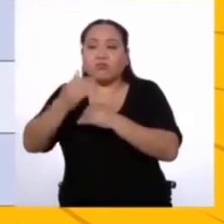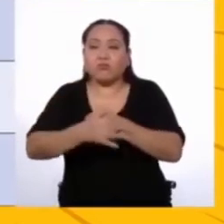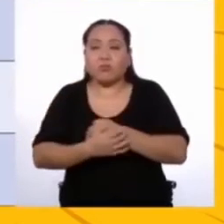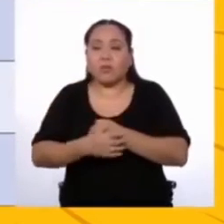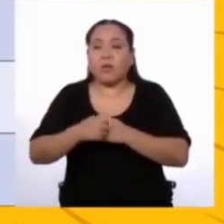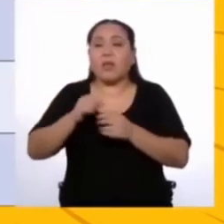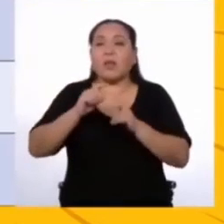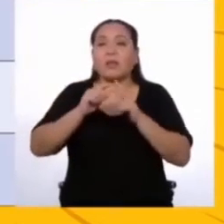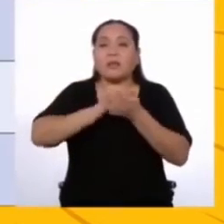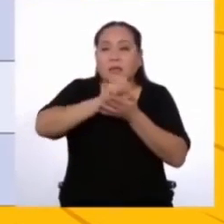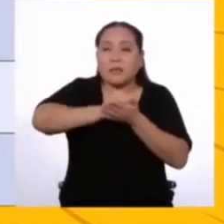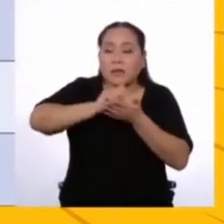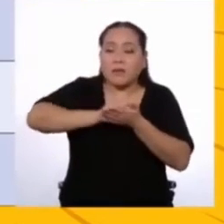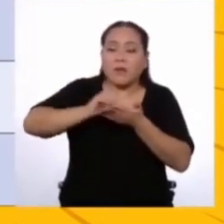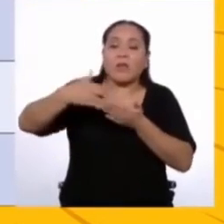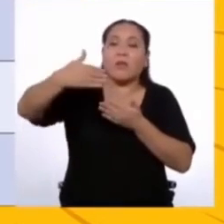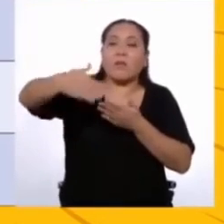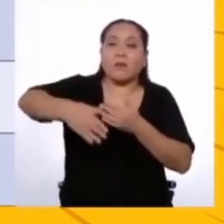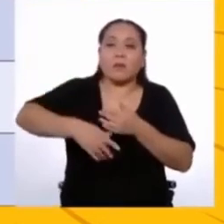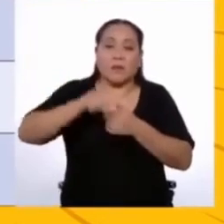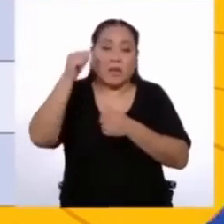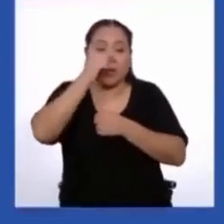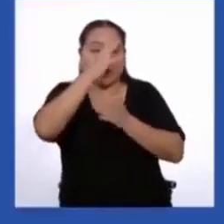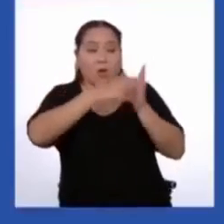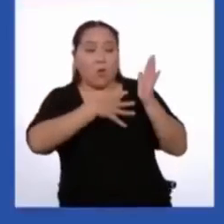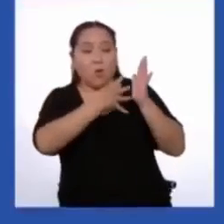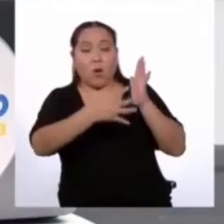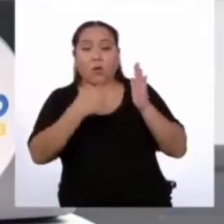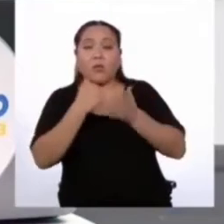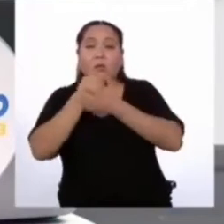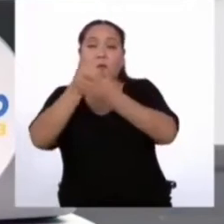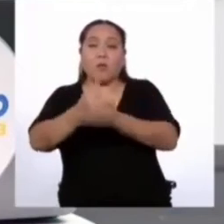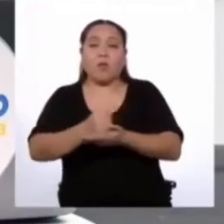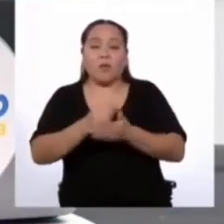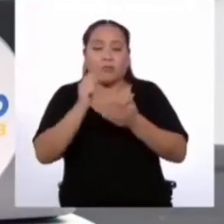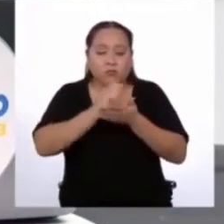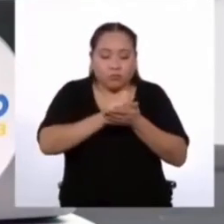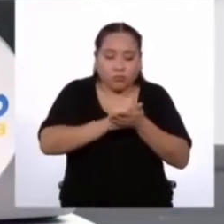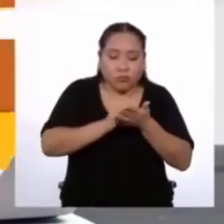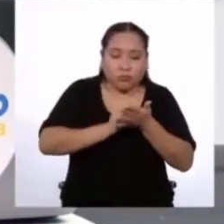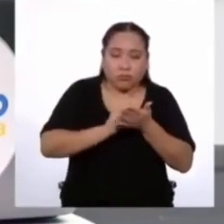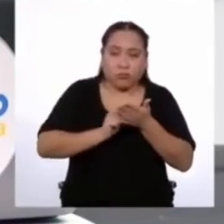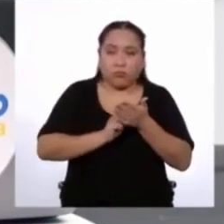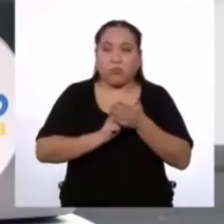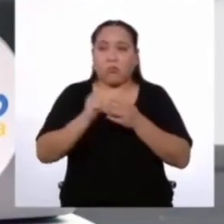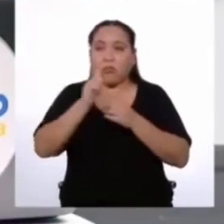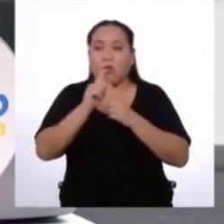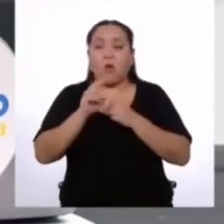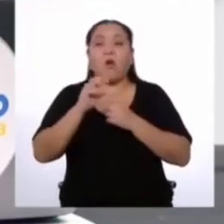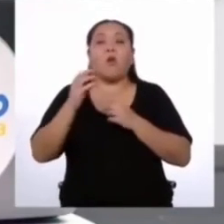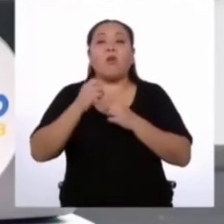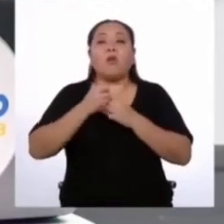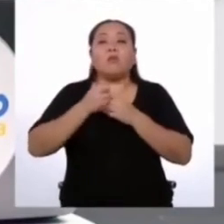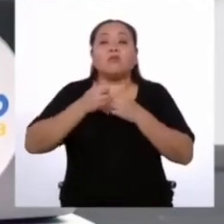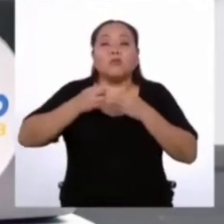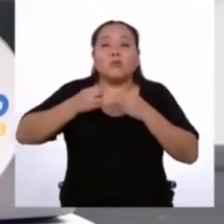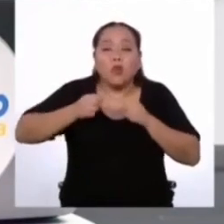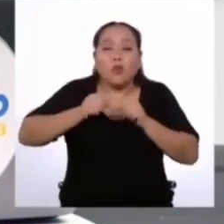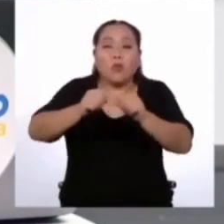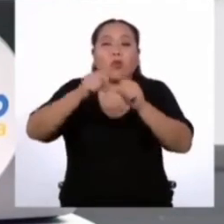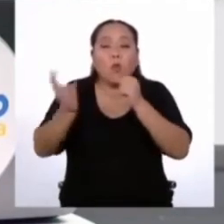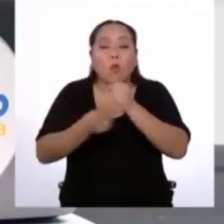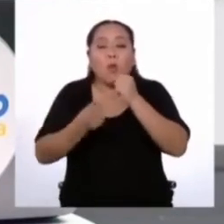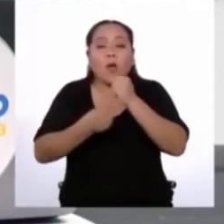cuadro para la planificación. ¡Seguro te ayudará muchísimo! Recuerda registrar tu trabajo en tu cuaderno o en hoja de reuso.